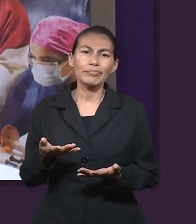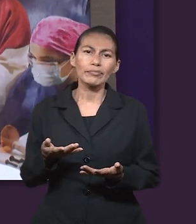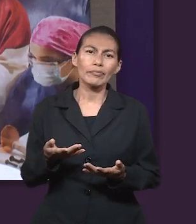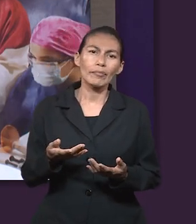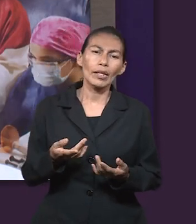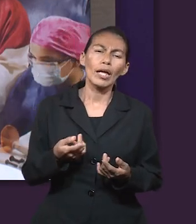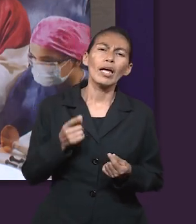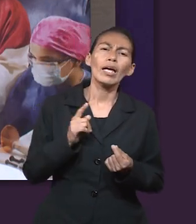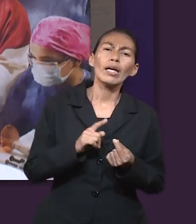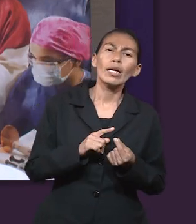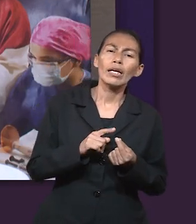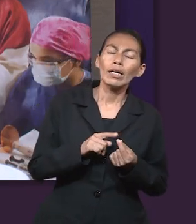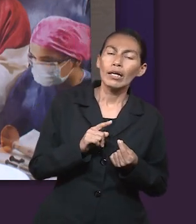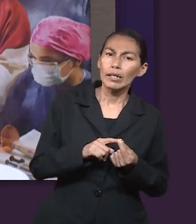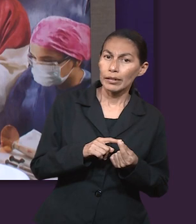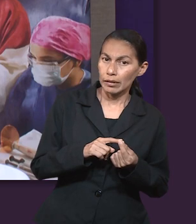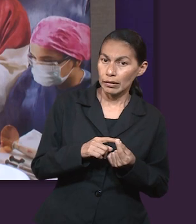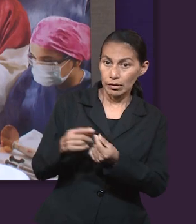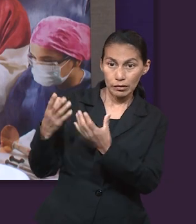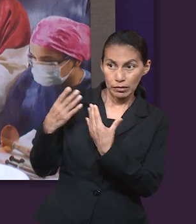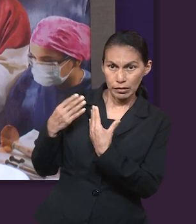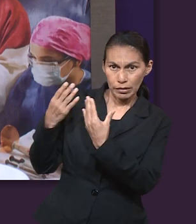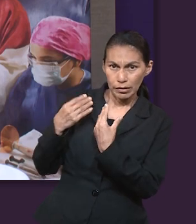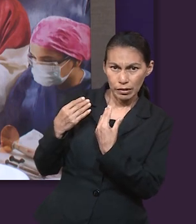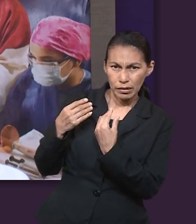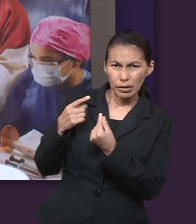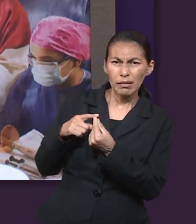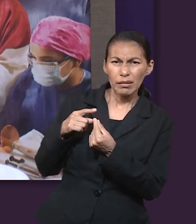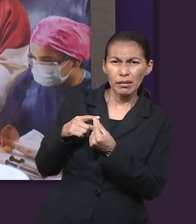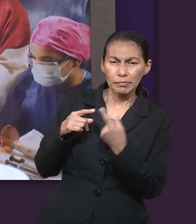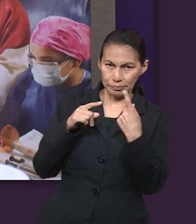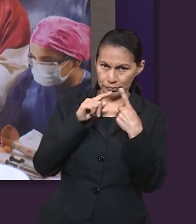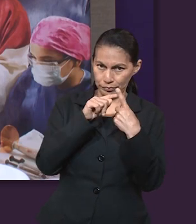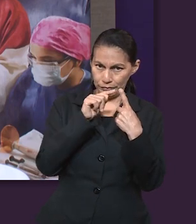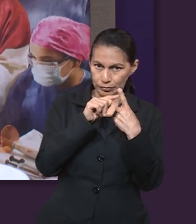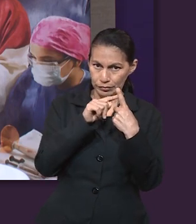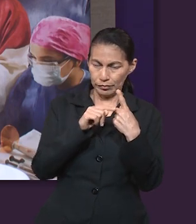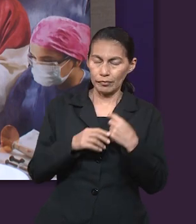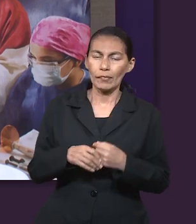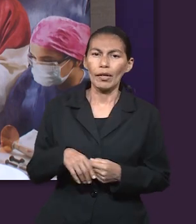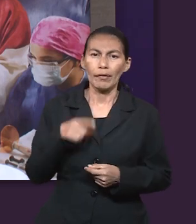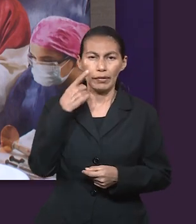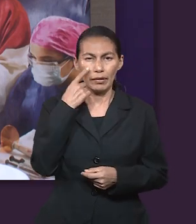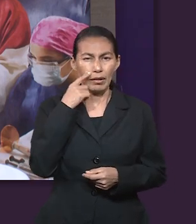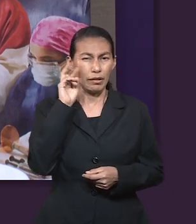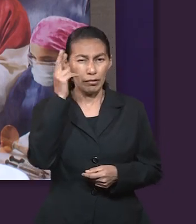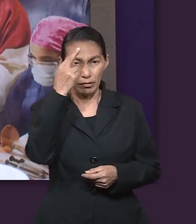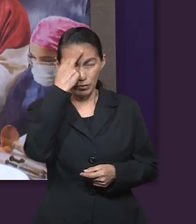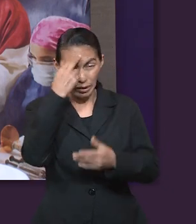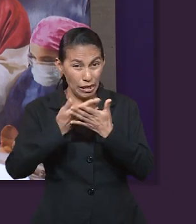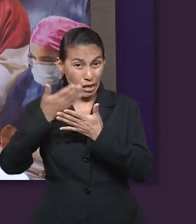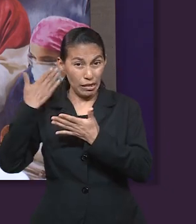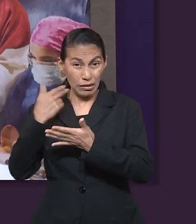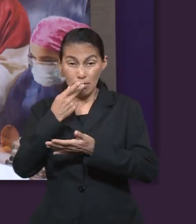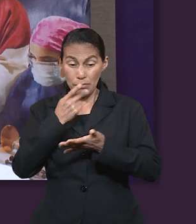es acerca de quién nos está enseñando. Hay que recordar que Pablo era un hombre que había